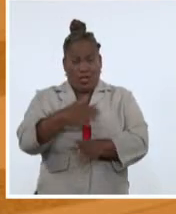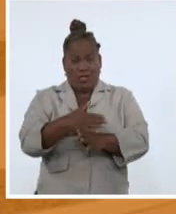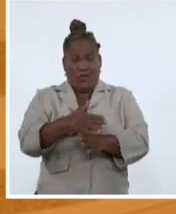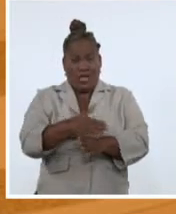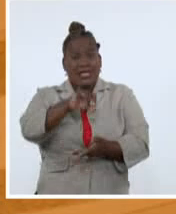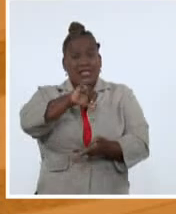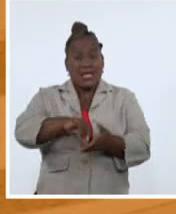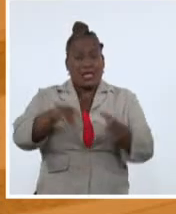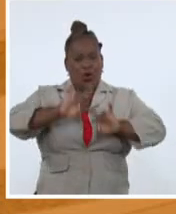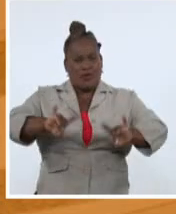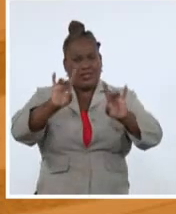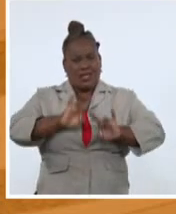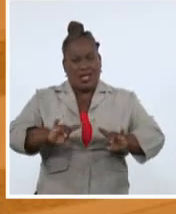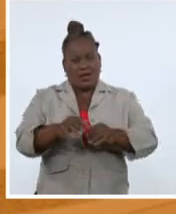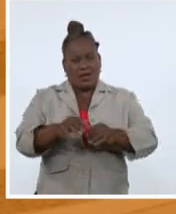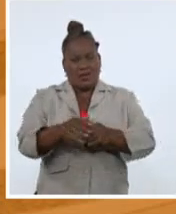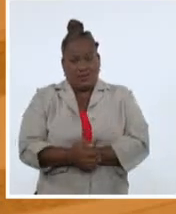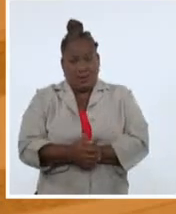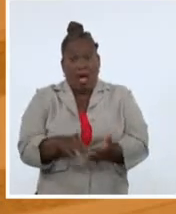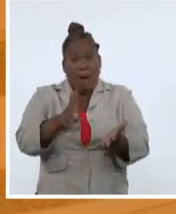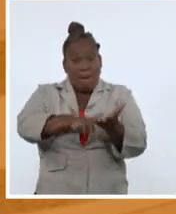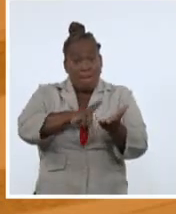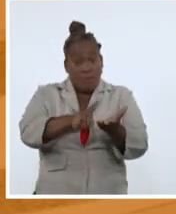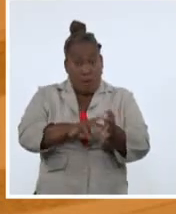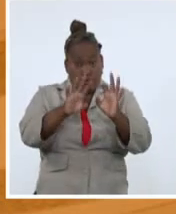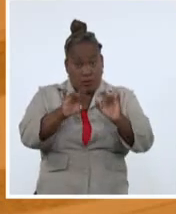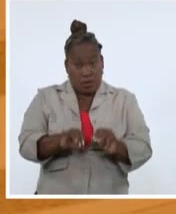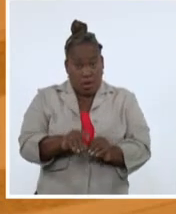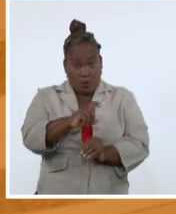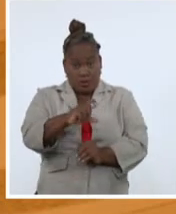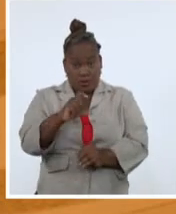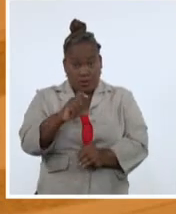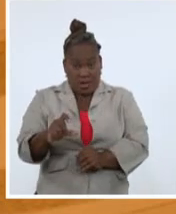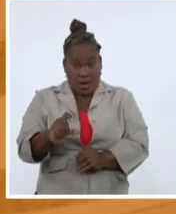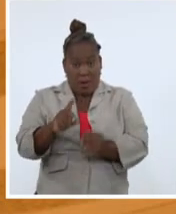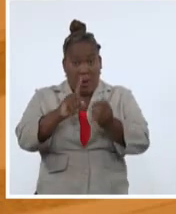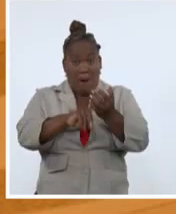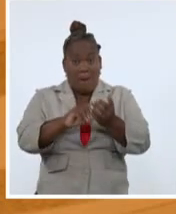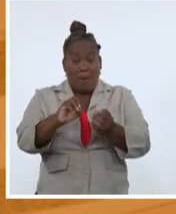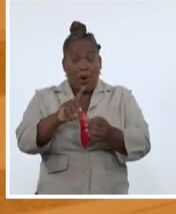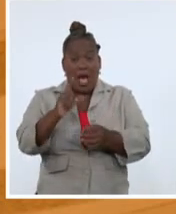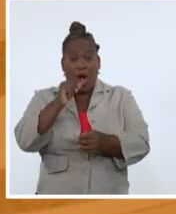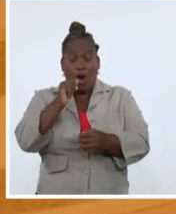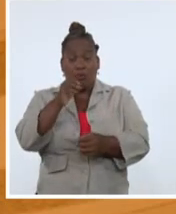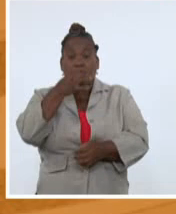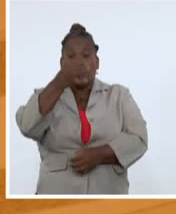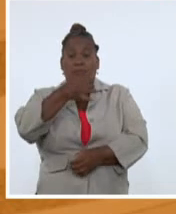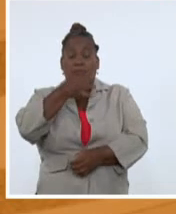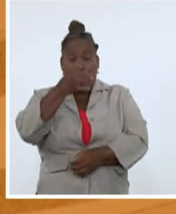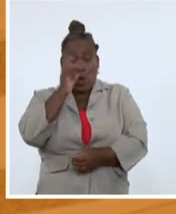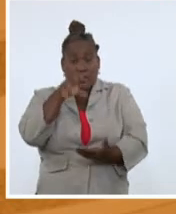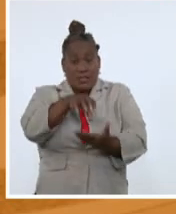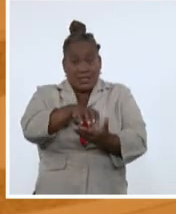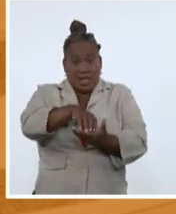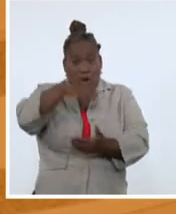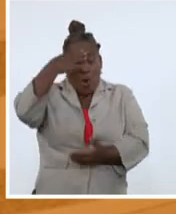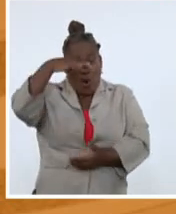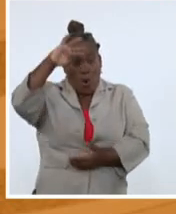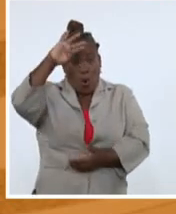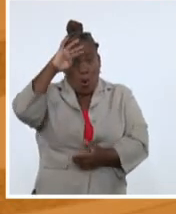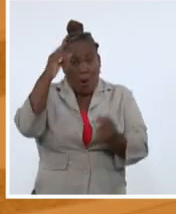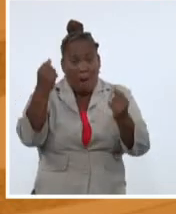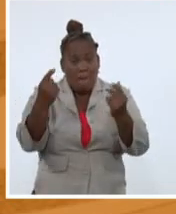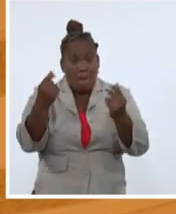universitarios. El miembro del secretariado del Comité Central del Partido Comunista de Cuba añadió que el sitio Cuba Money